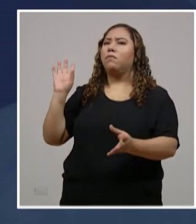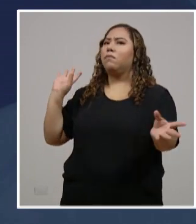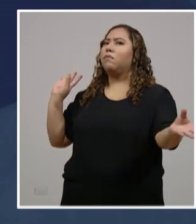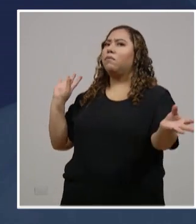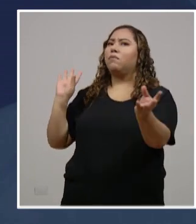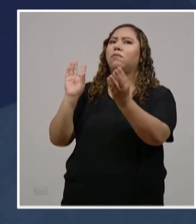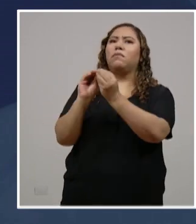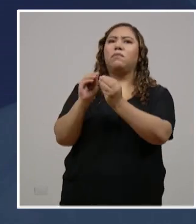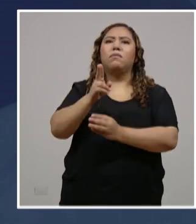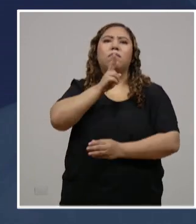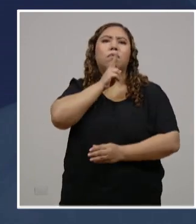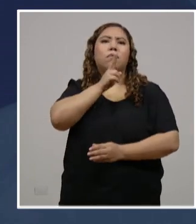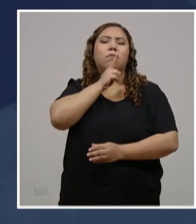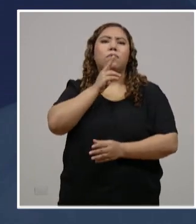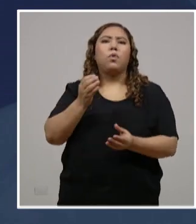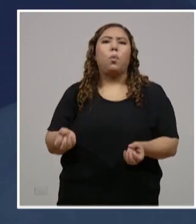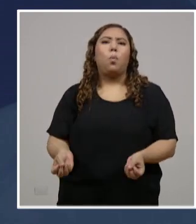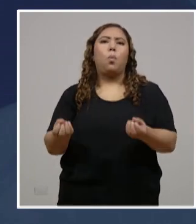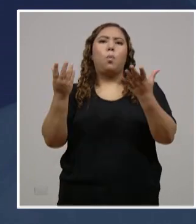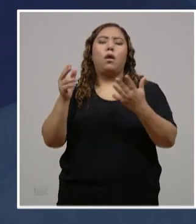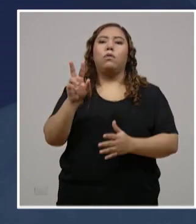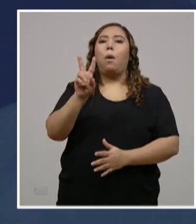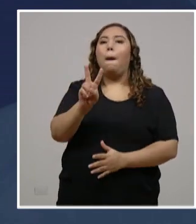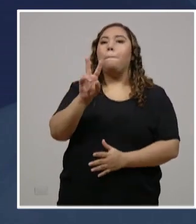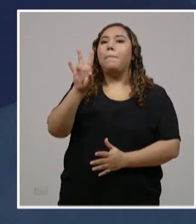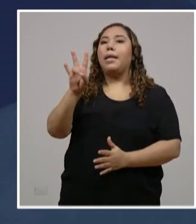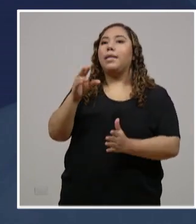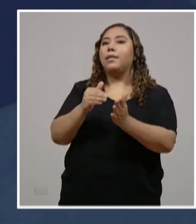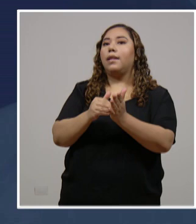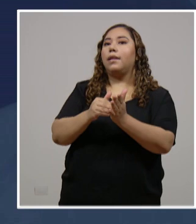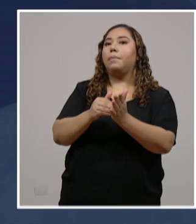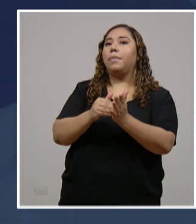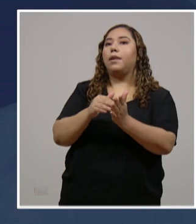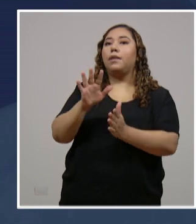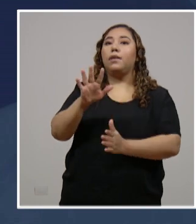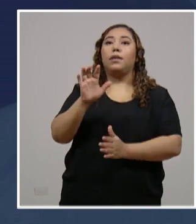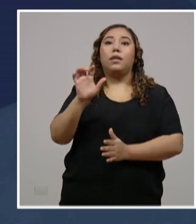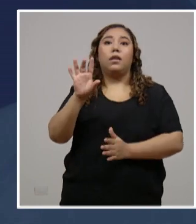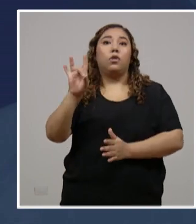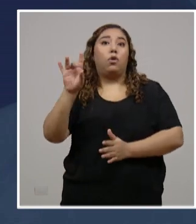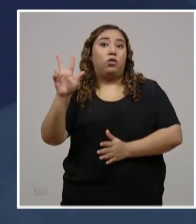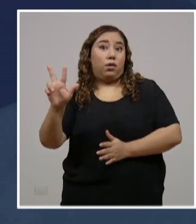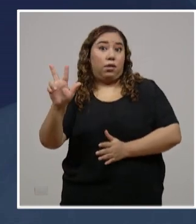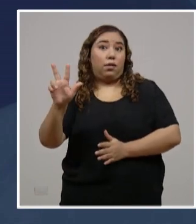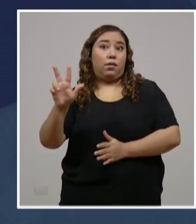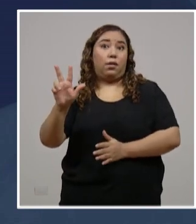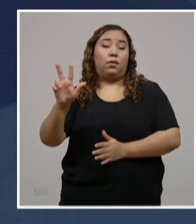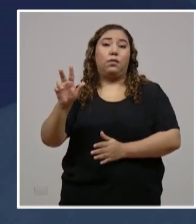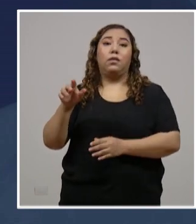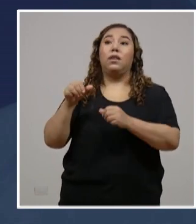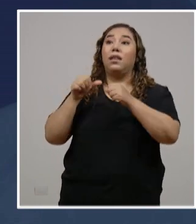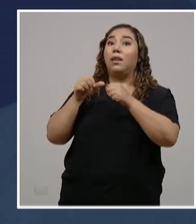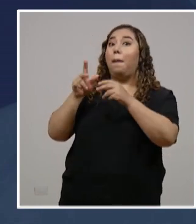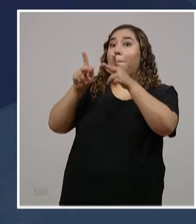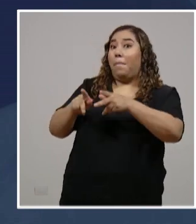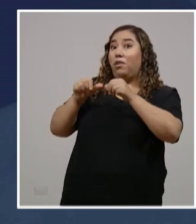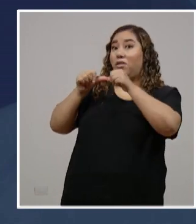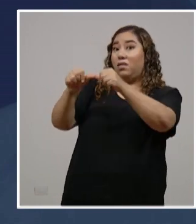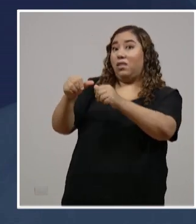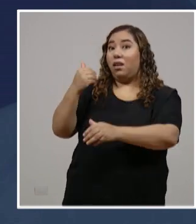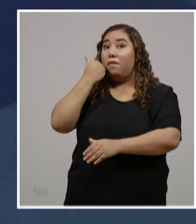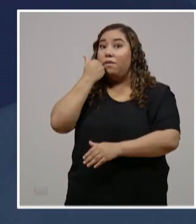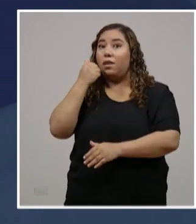en Honduras, un total de casos, 27,583 casos activos, 23